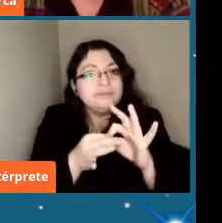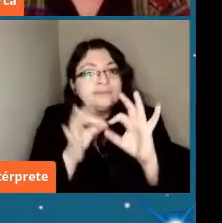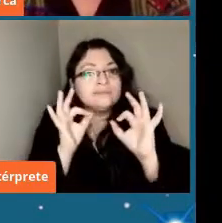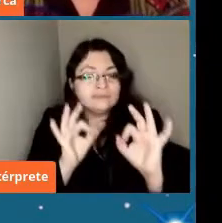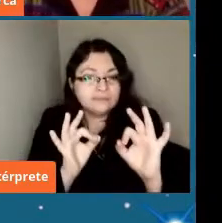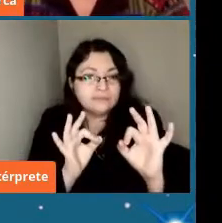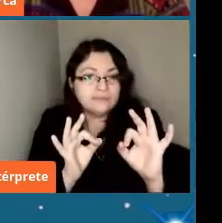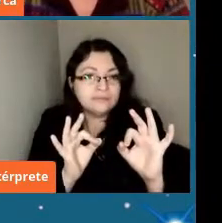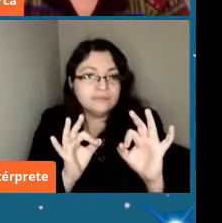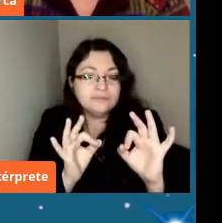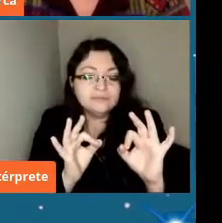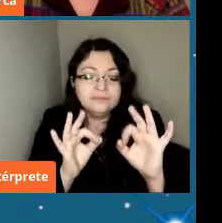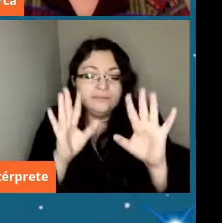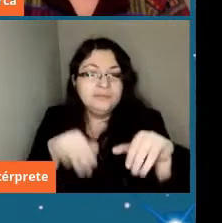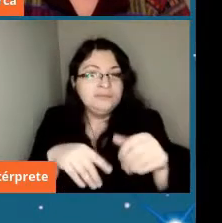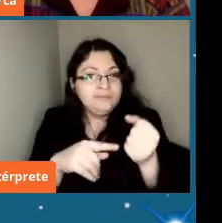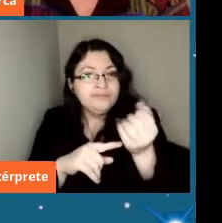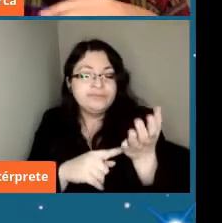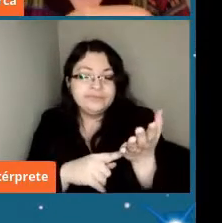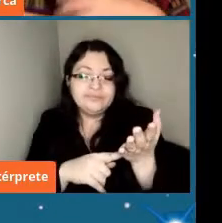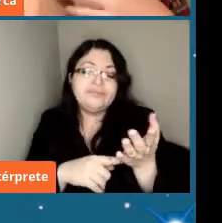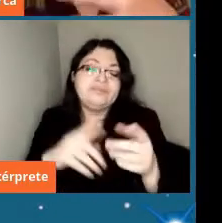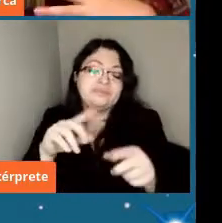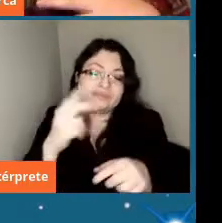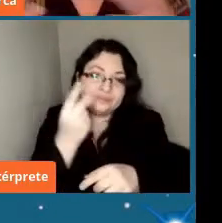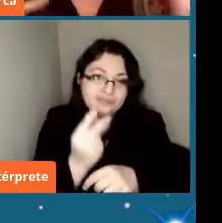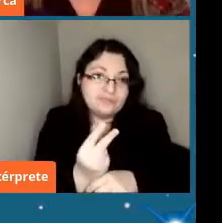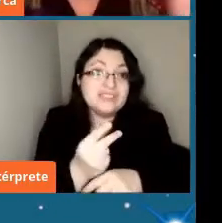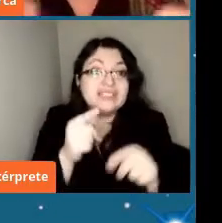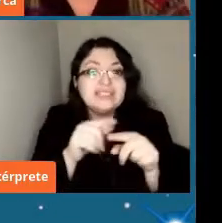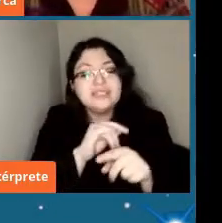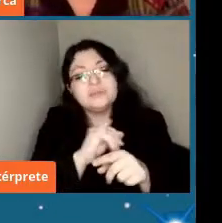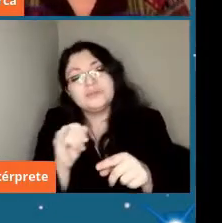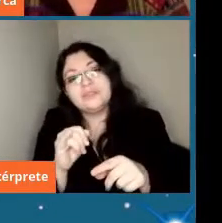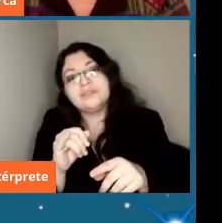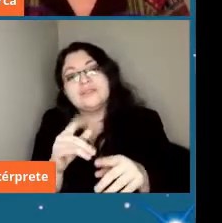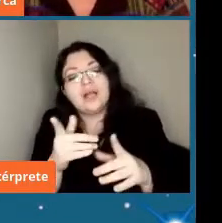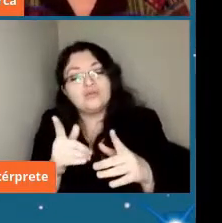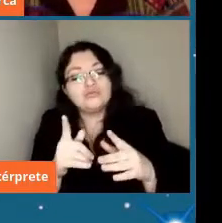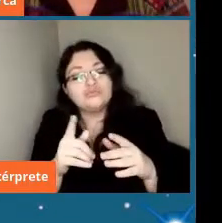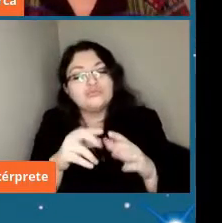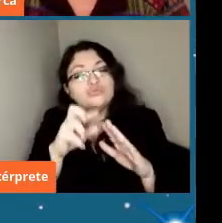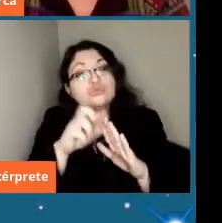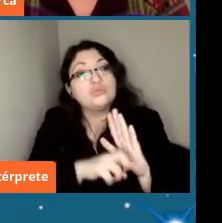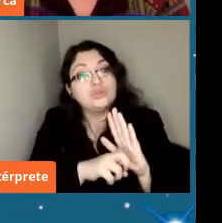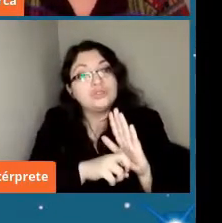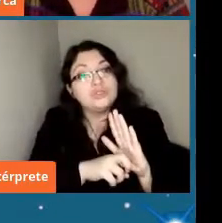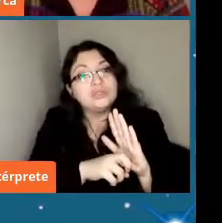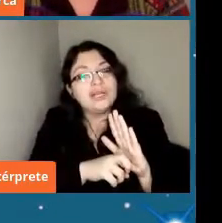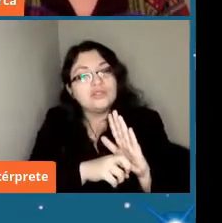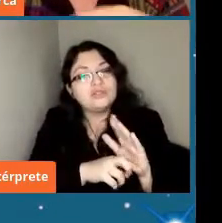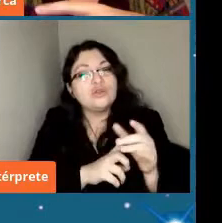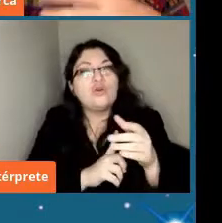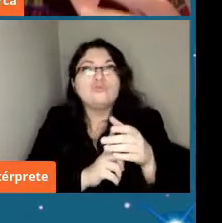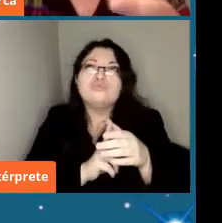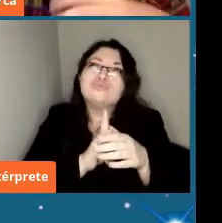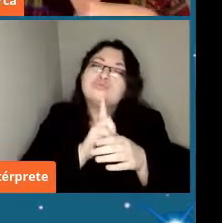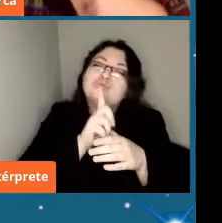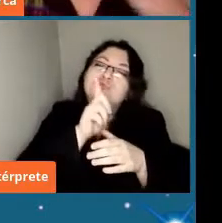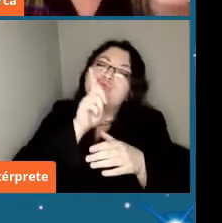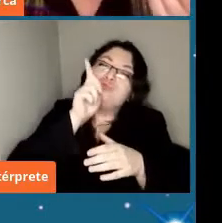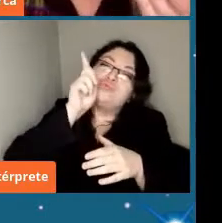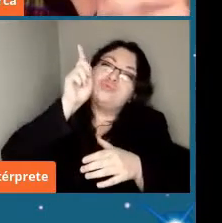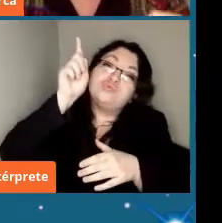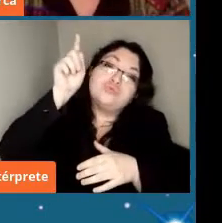tiene con la misma técnica el meteorito y que después una misión fue al asteroide lo mapeó y